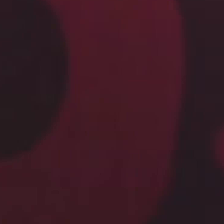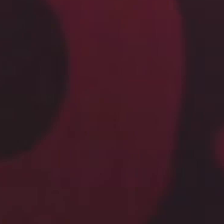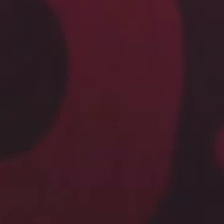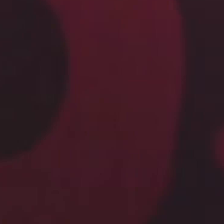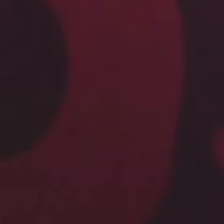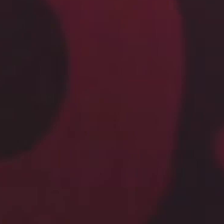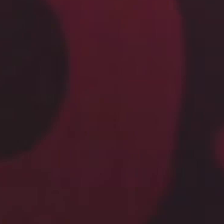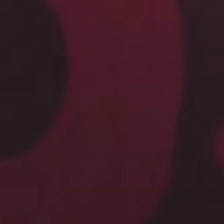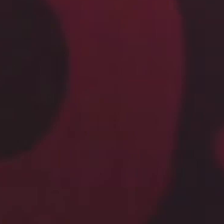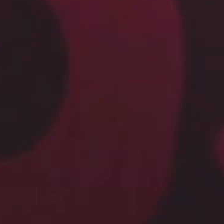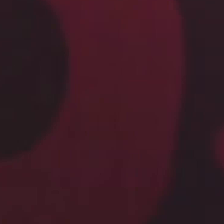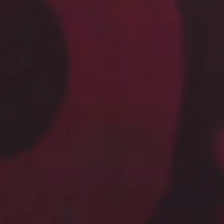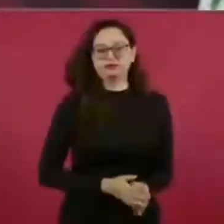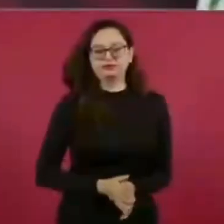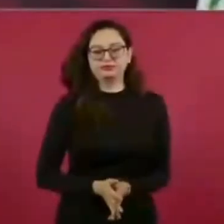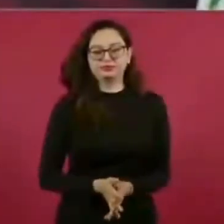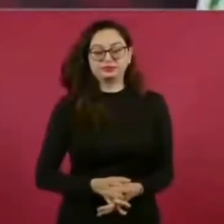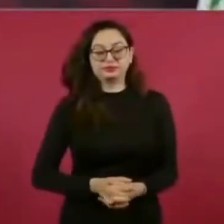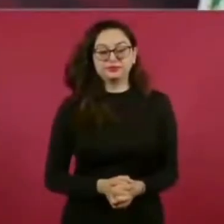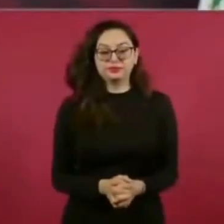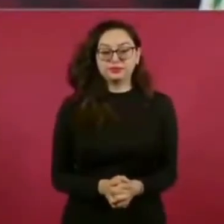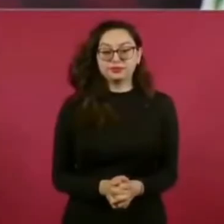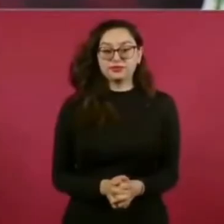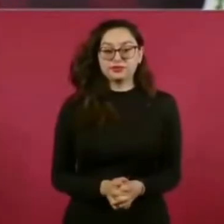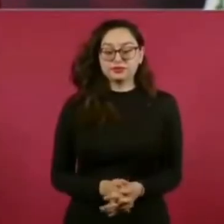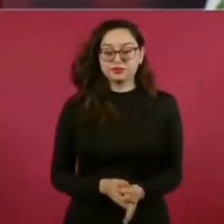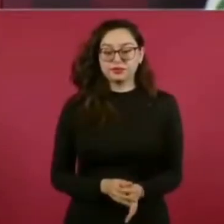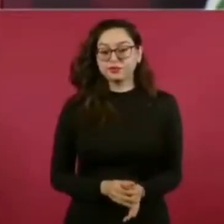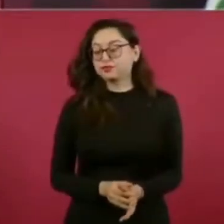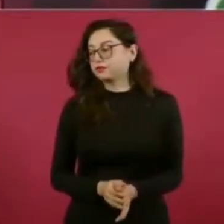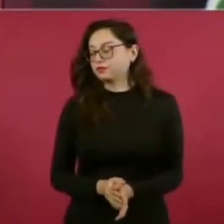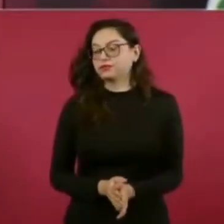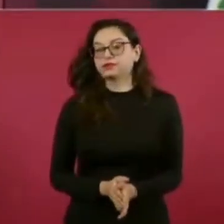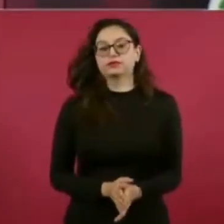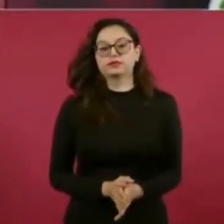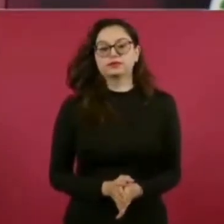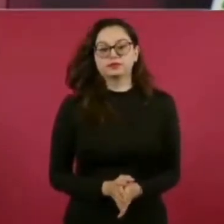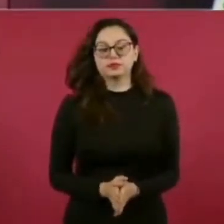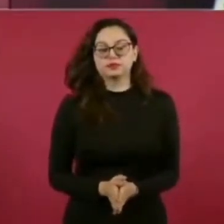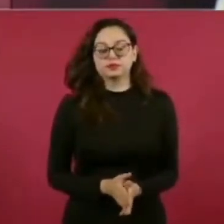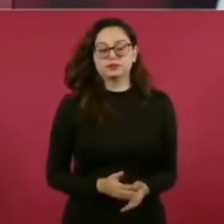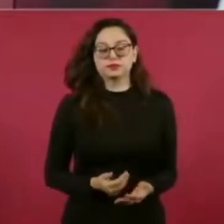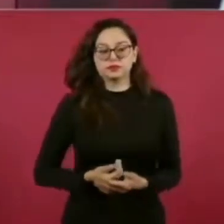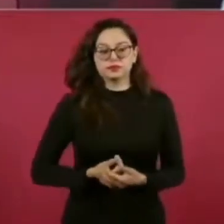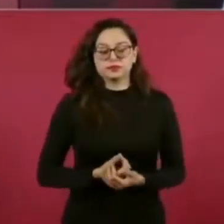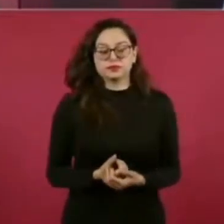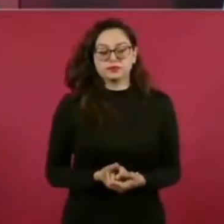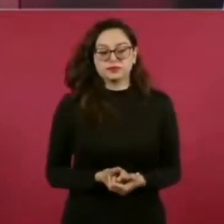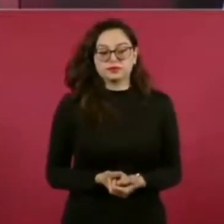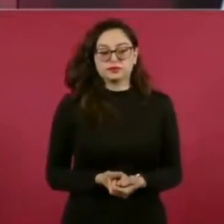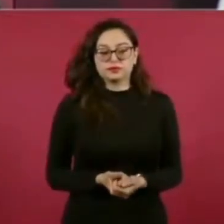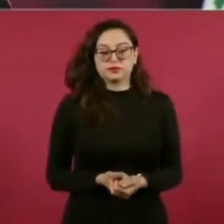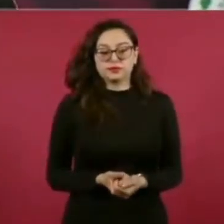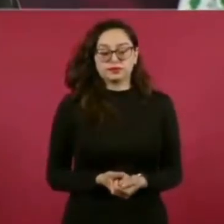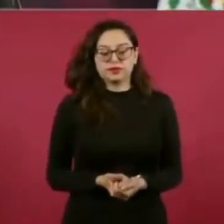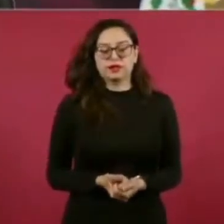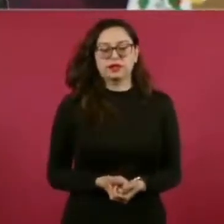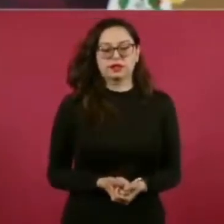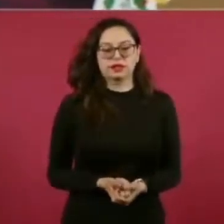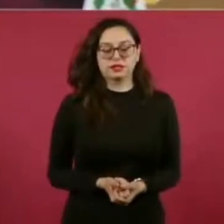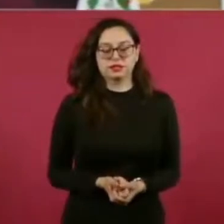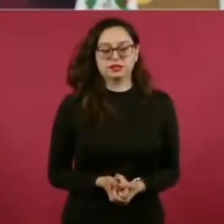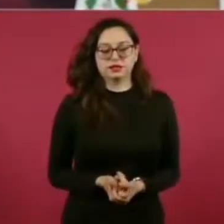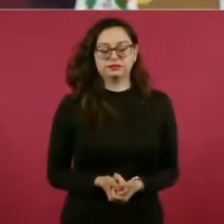era… que